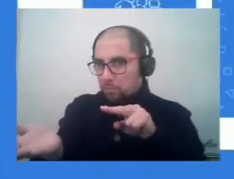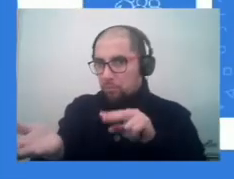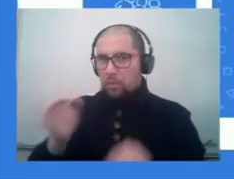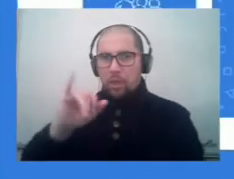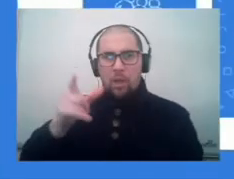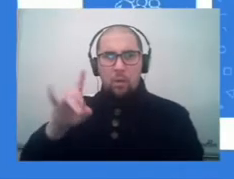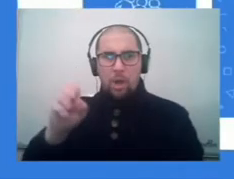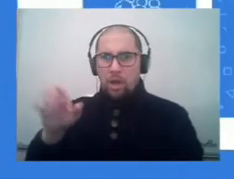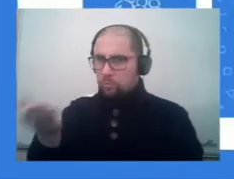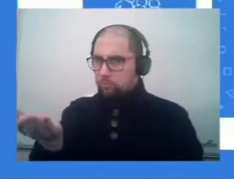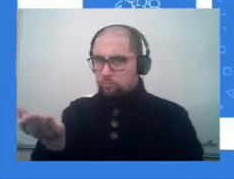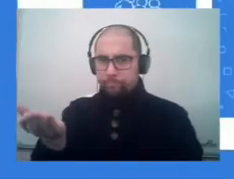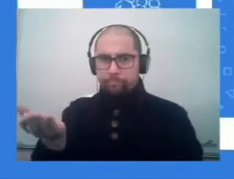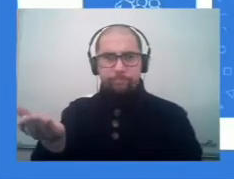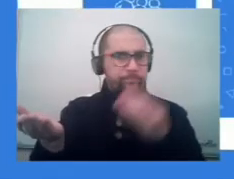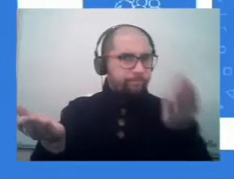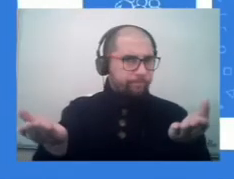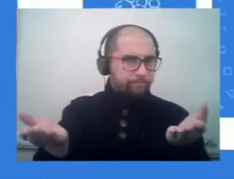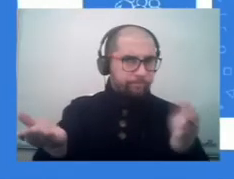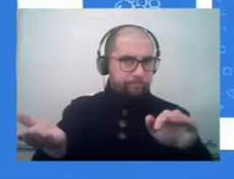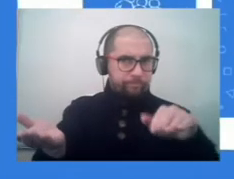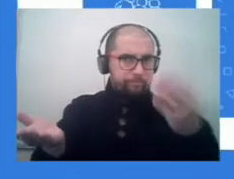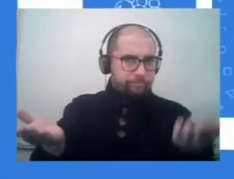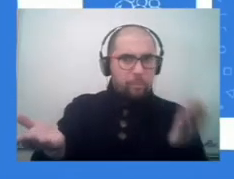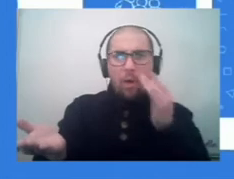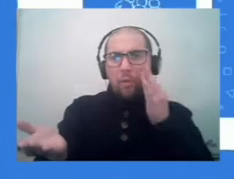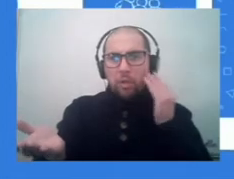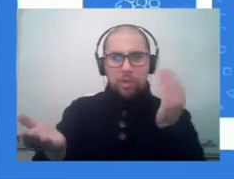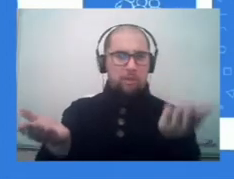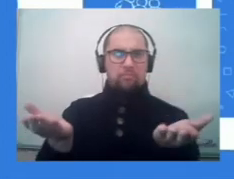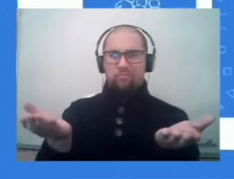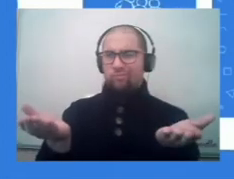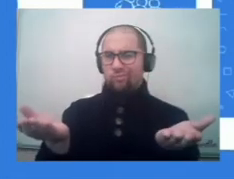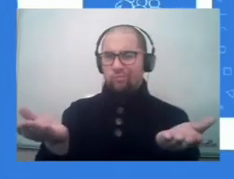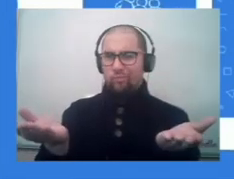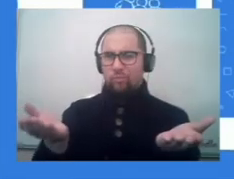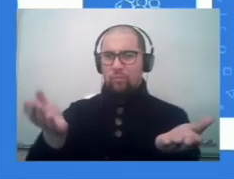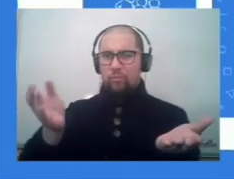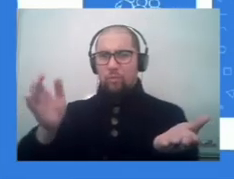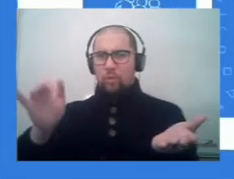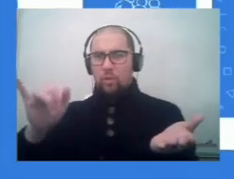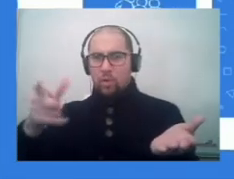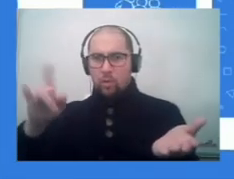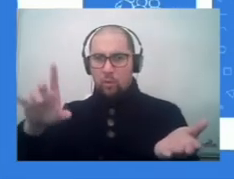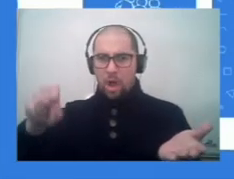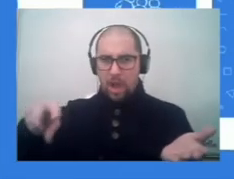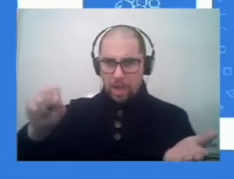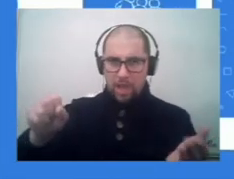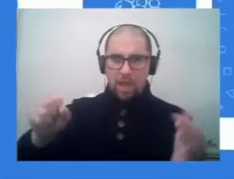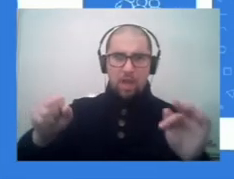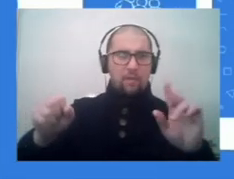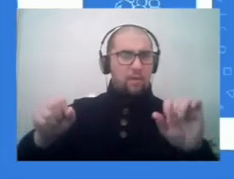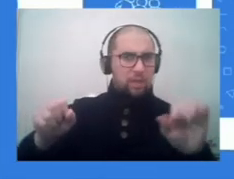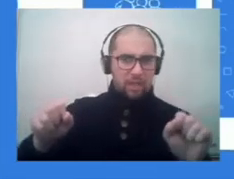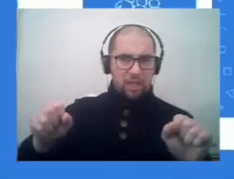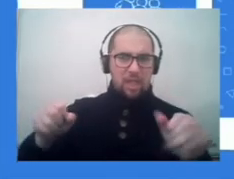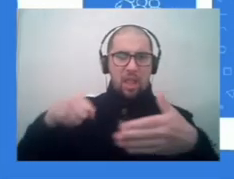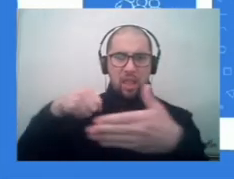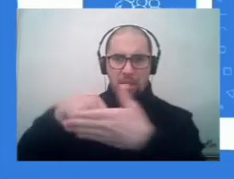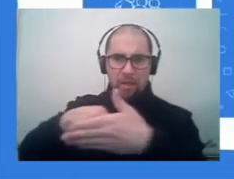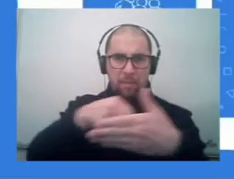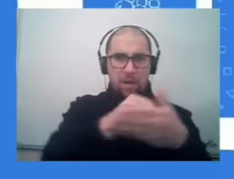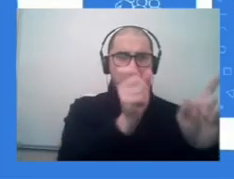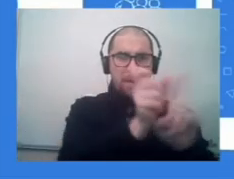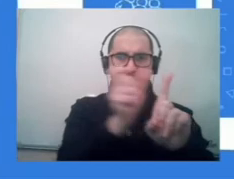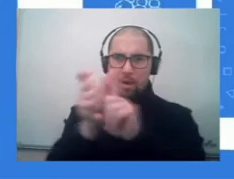iguana. La segunda carta es una frutilla. ¿Iguana, frutilla, terminan igual?